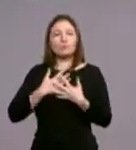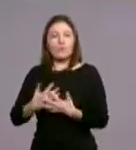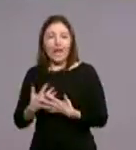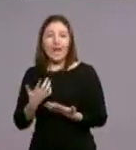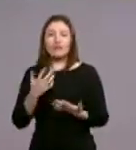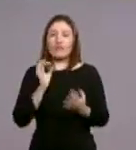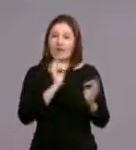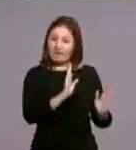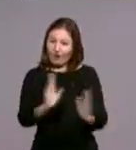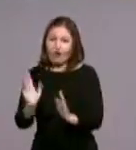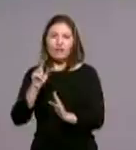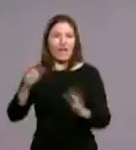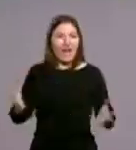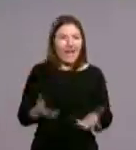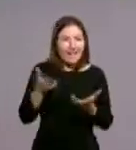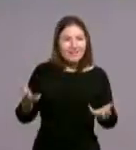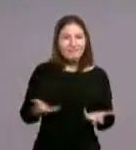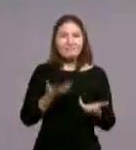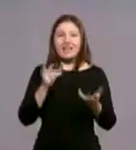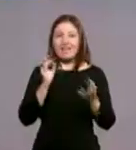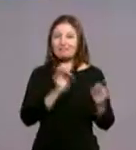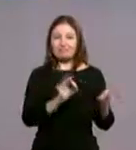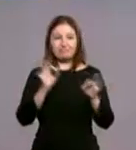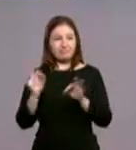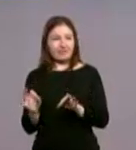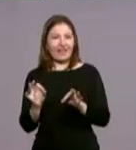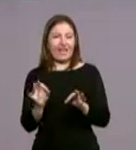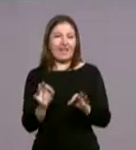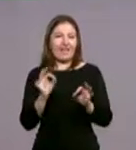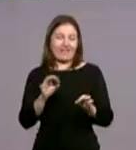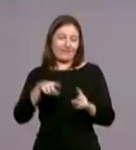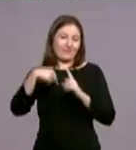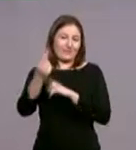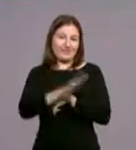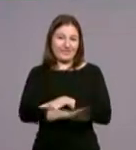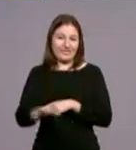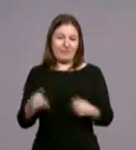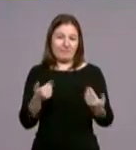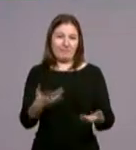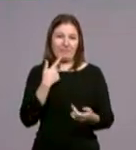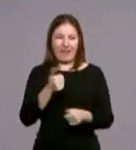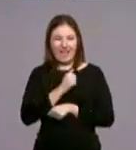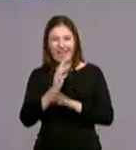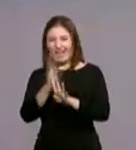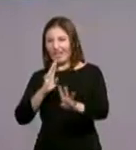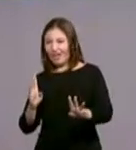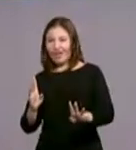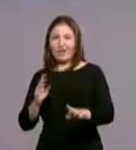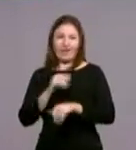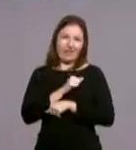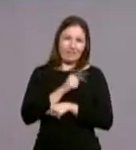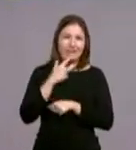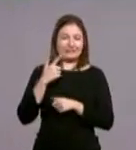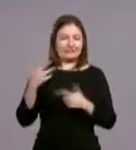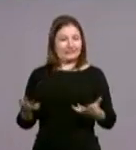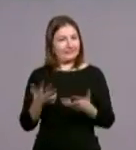de orden como de animación, como preparando lo que se le da a los niños para que la espera de las colas y el tiempo les sea